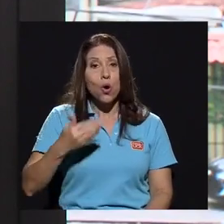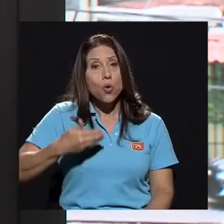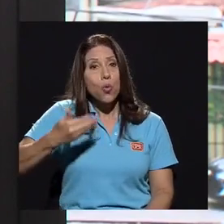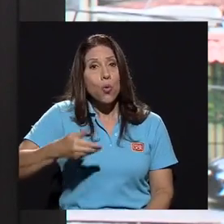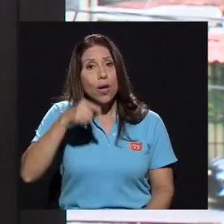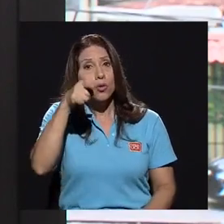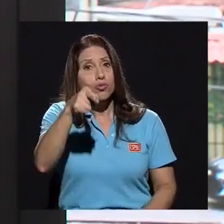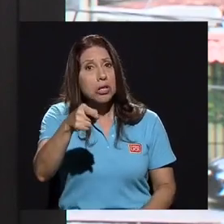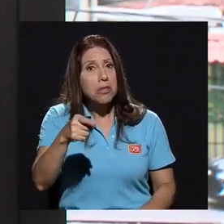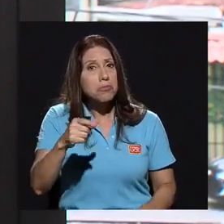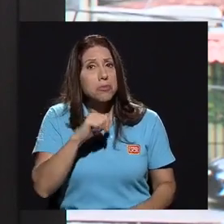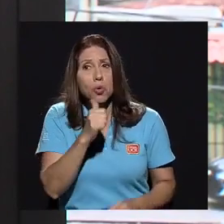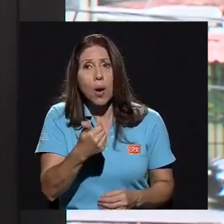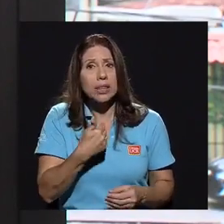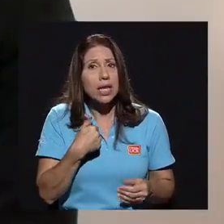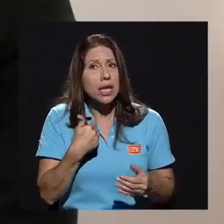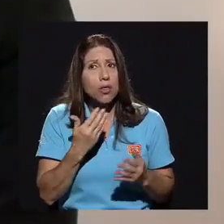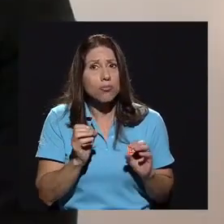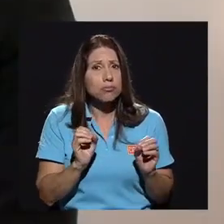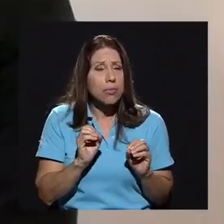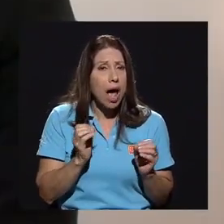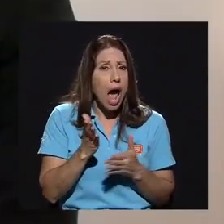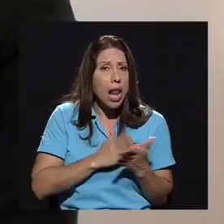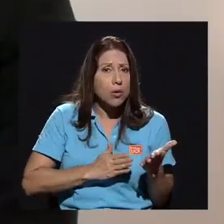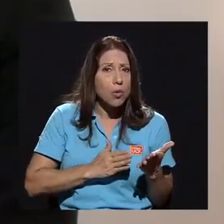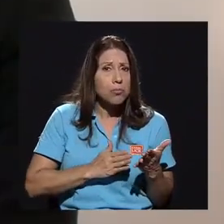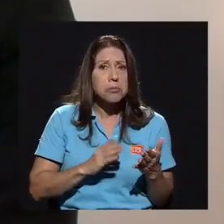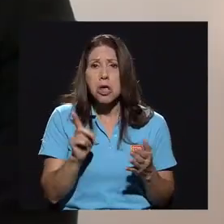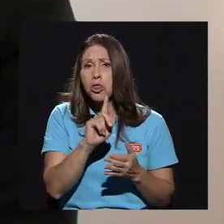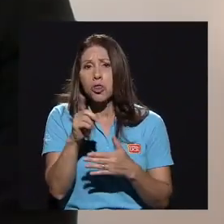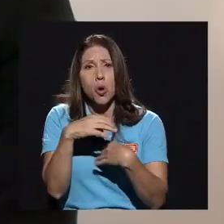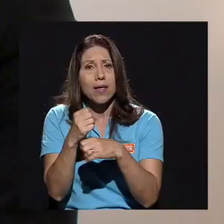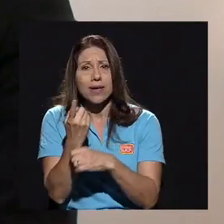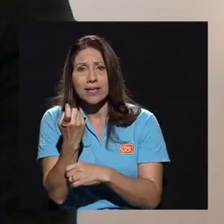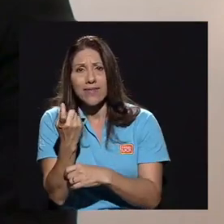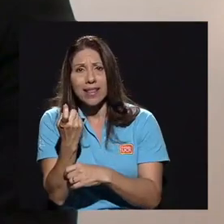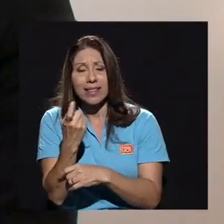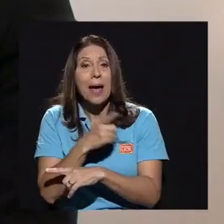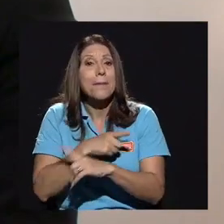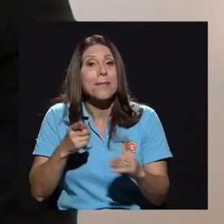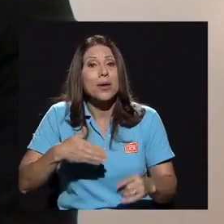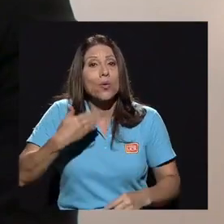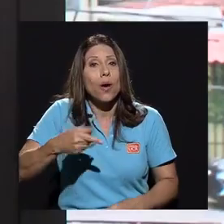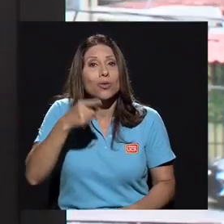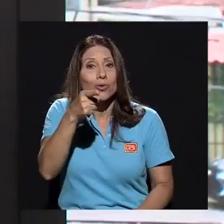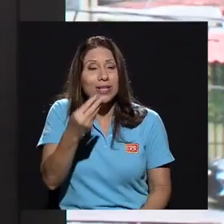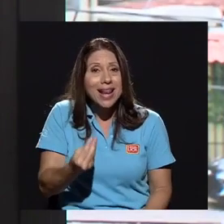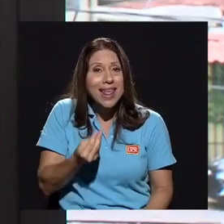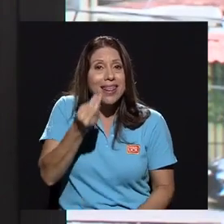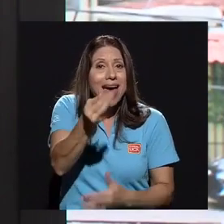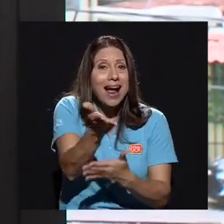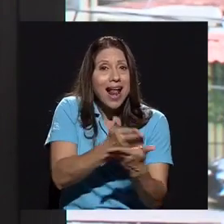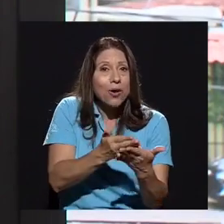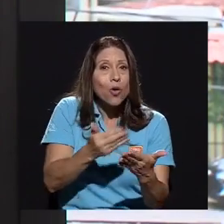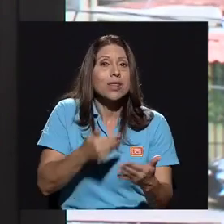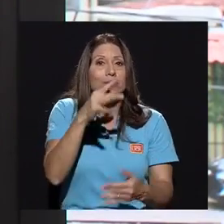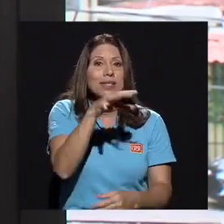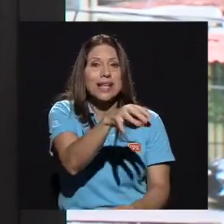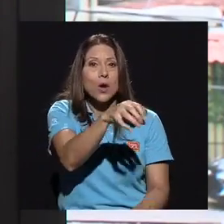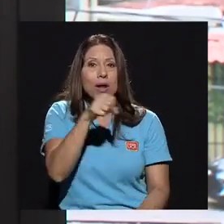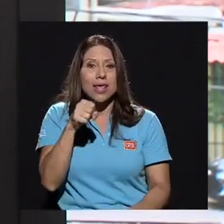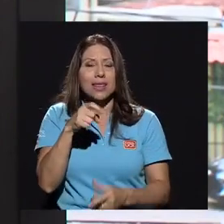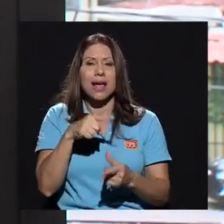algo, no lo va a extrañar, pero cuando a le dan algo y se lo quitan, entonces hay como un